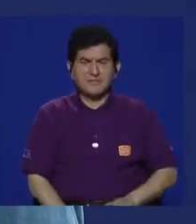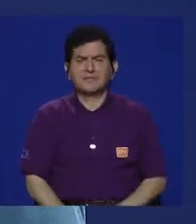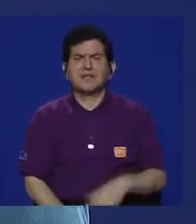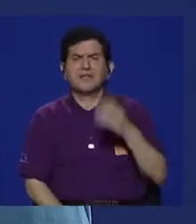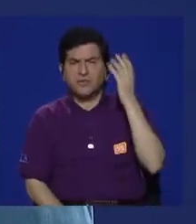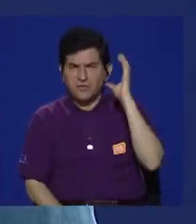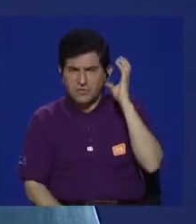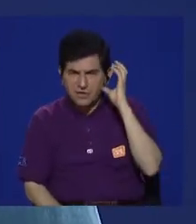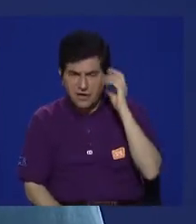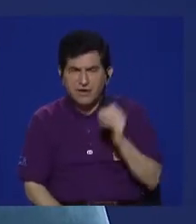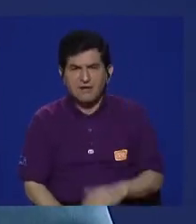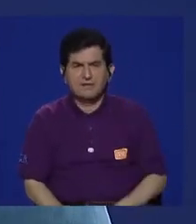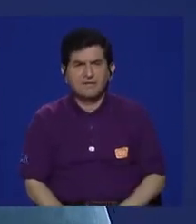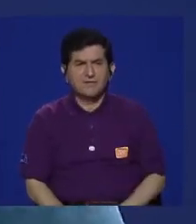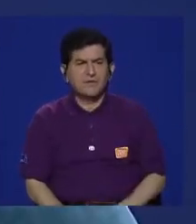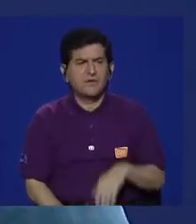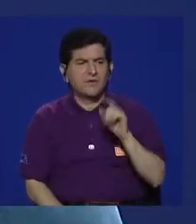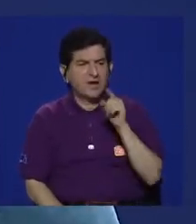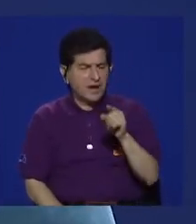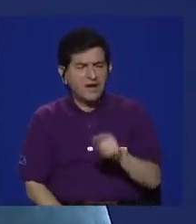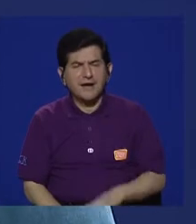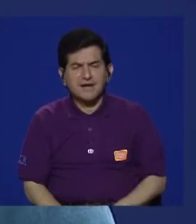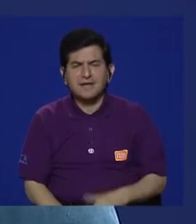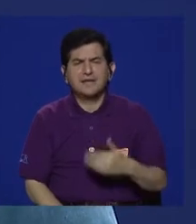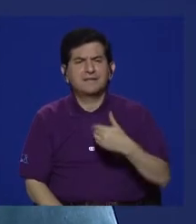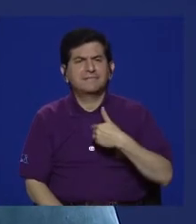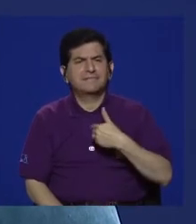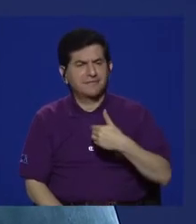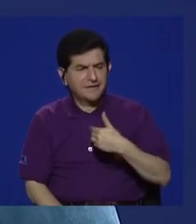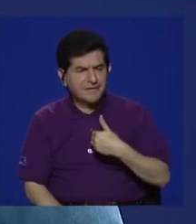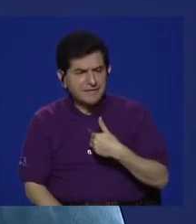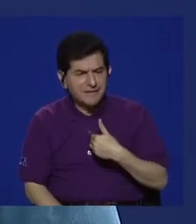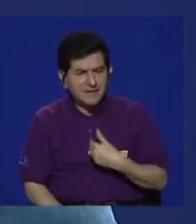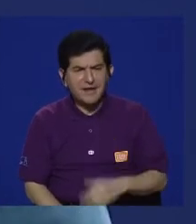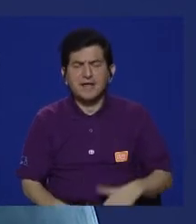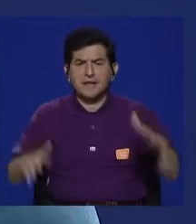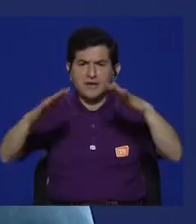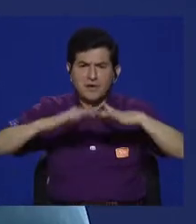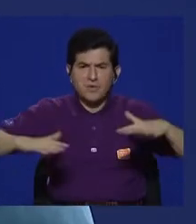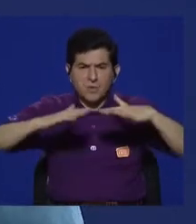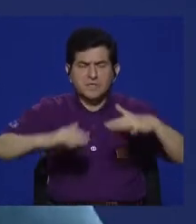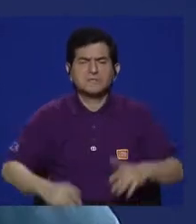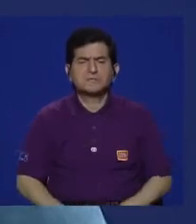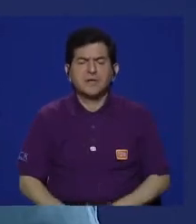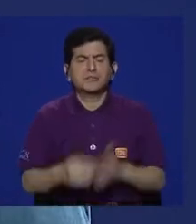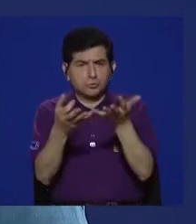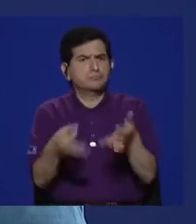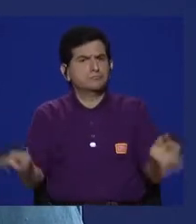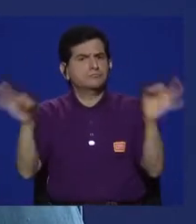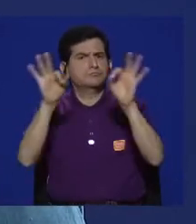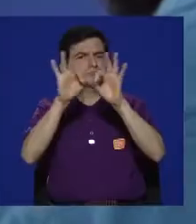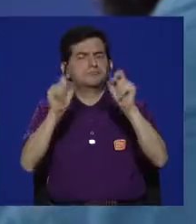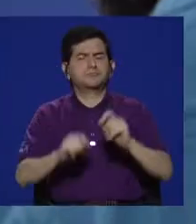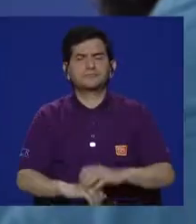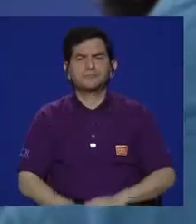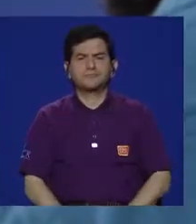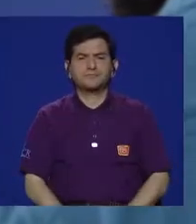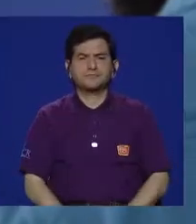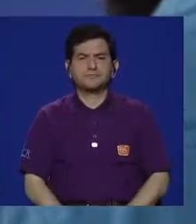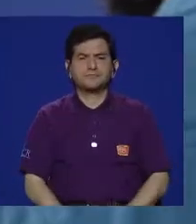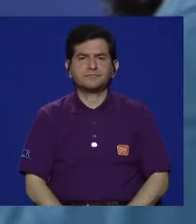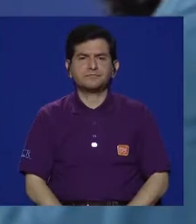radios tuvieron un espacio muy fuerte. Sí.